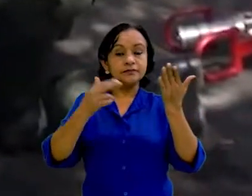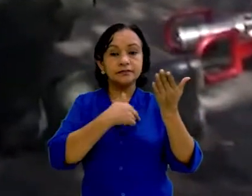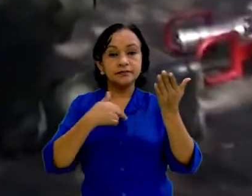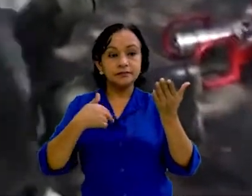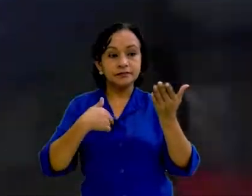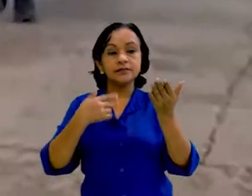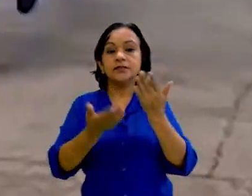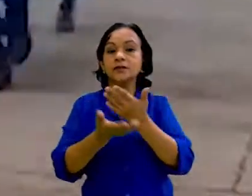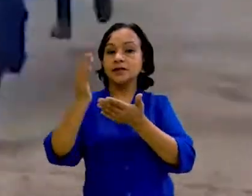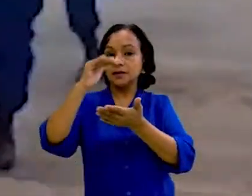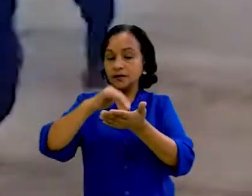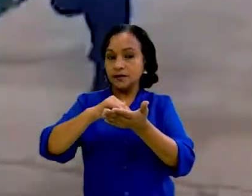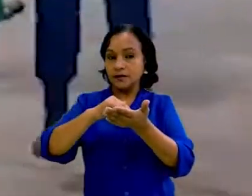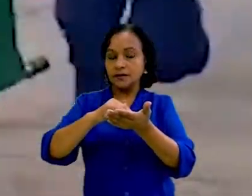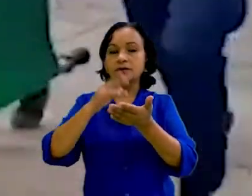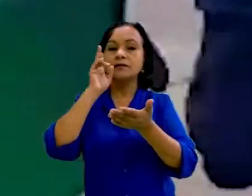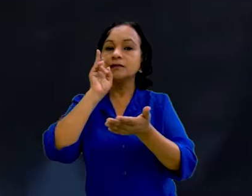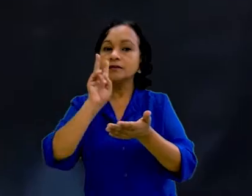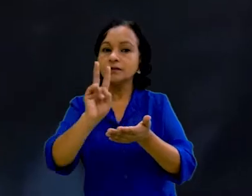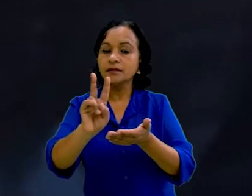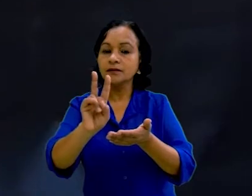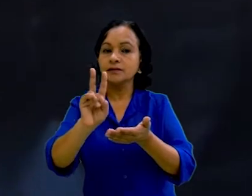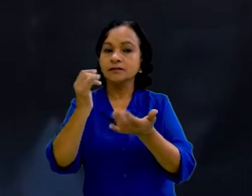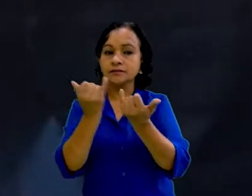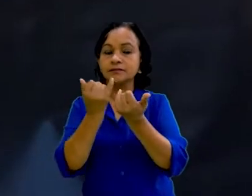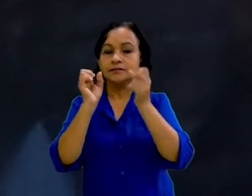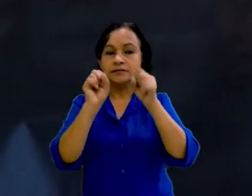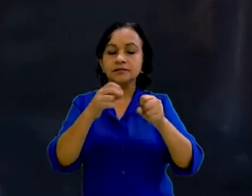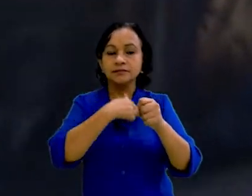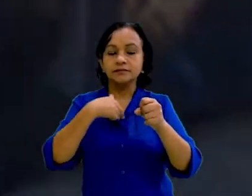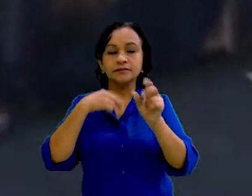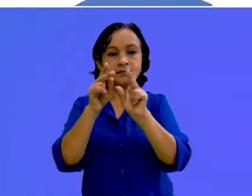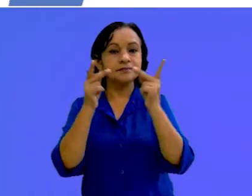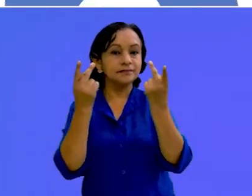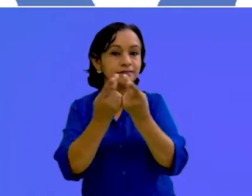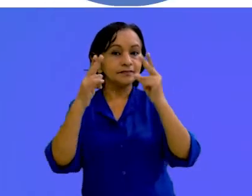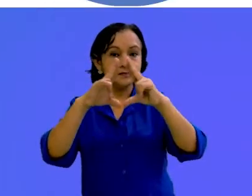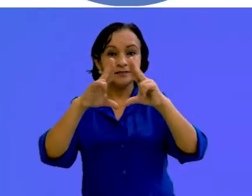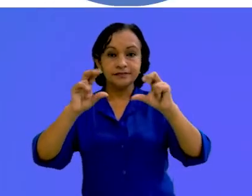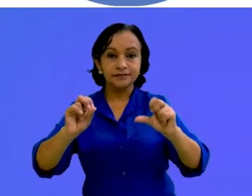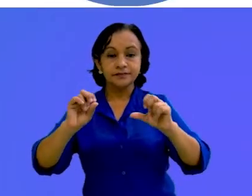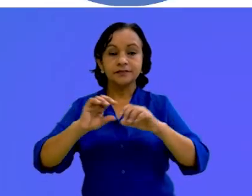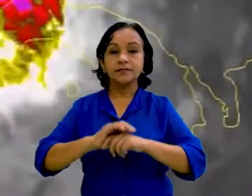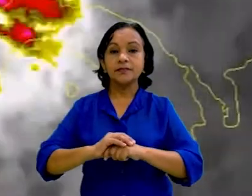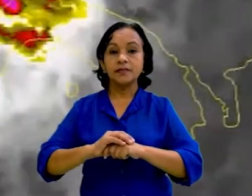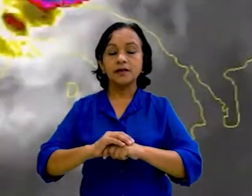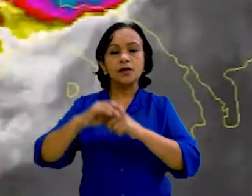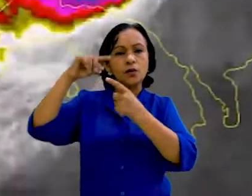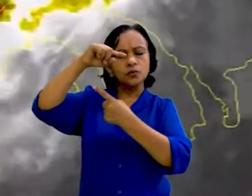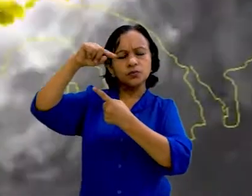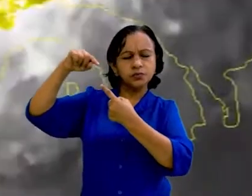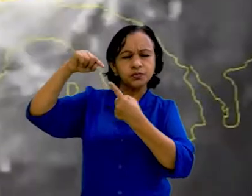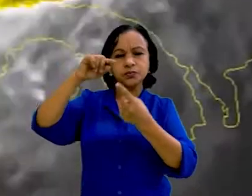entonces, una vez más, el momento de poner a prueba el sistema y las capacidades del pueblo nicaragüense. El